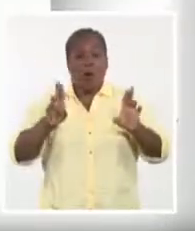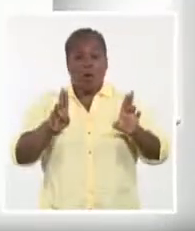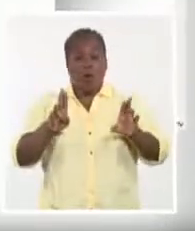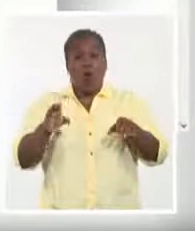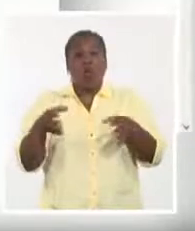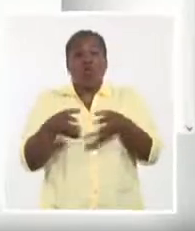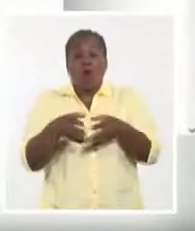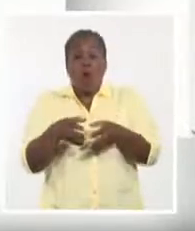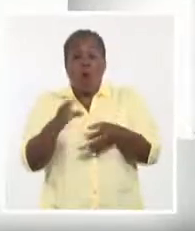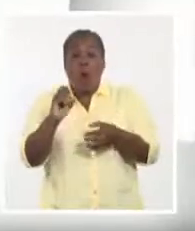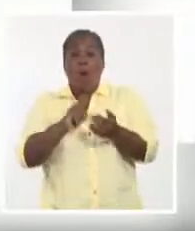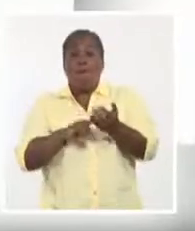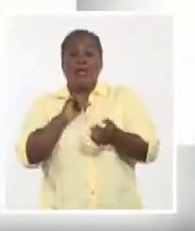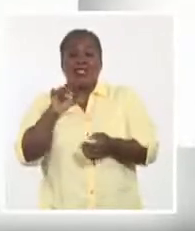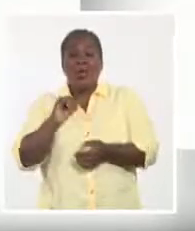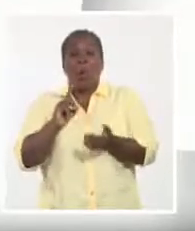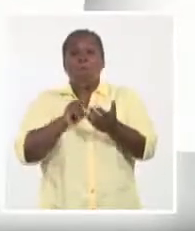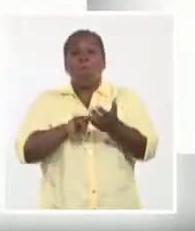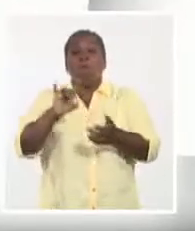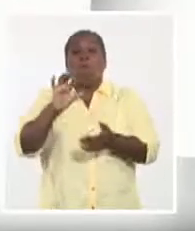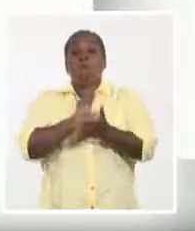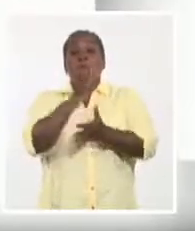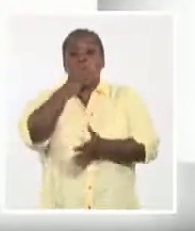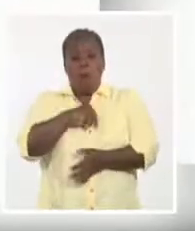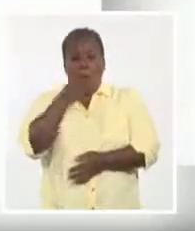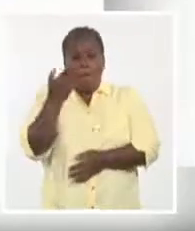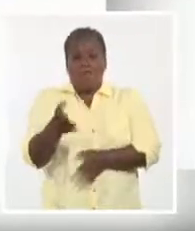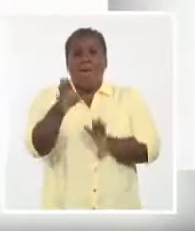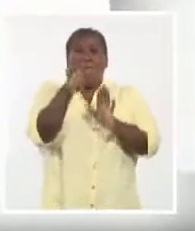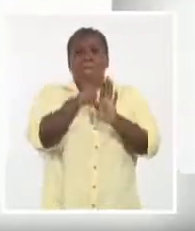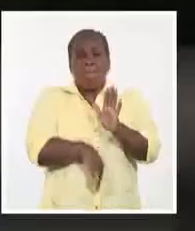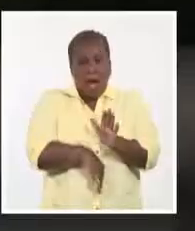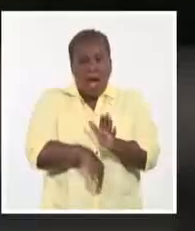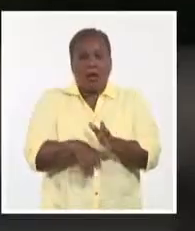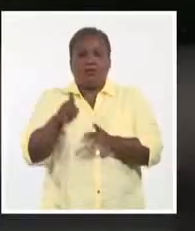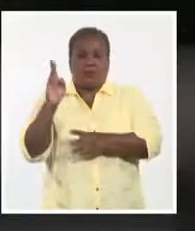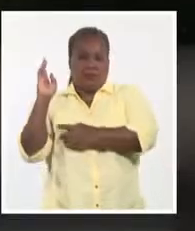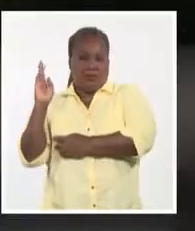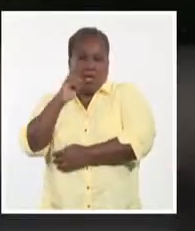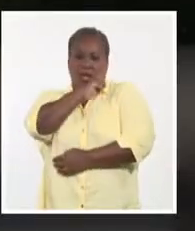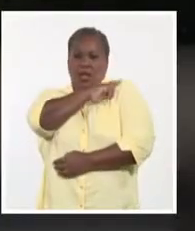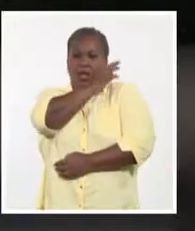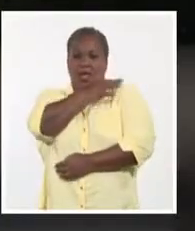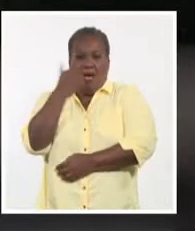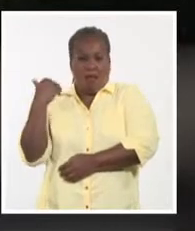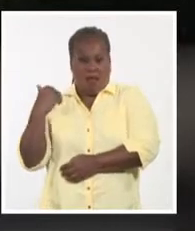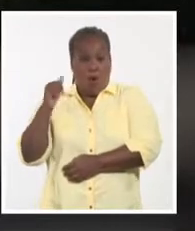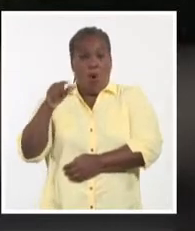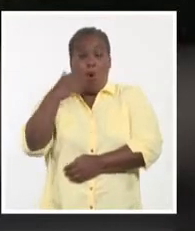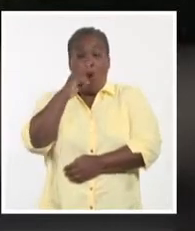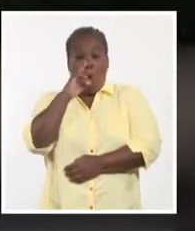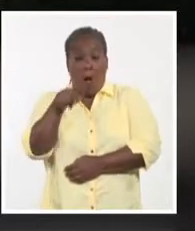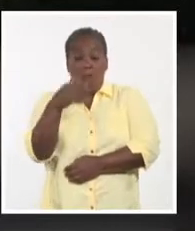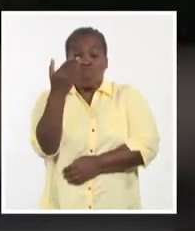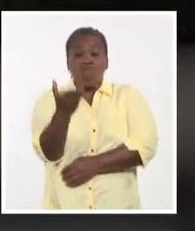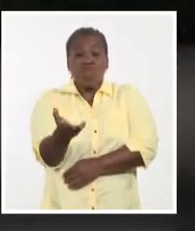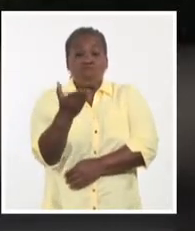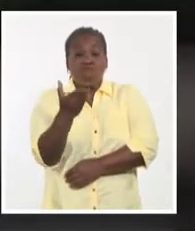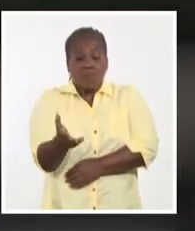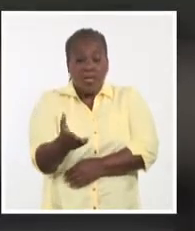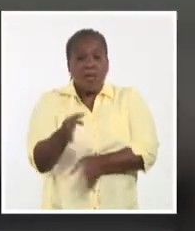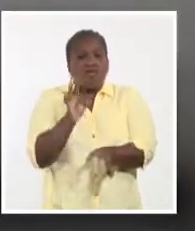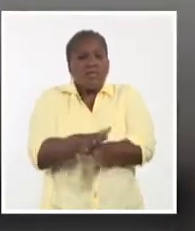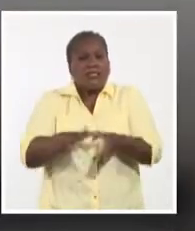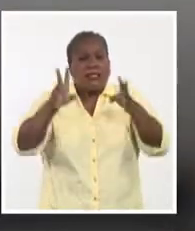reclaman la baja inmediata del general Juan Martín Paleo del servicio activo y piden que se le abra una